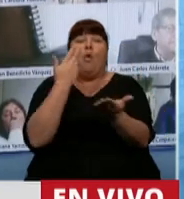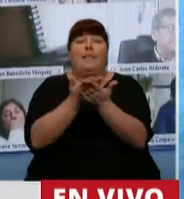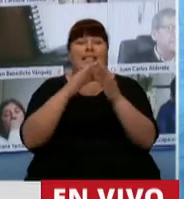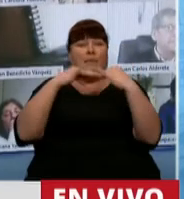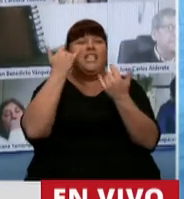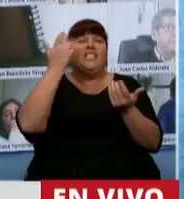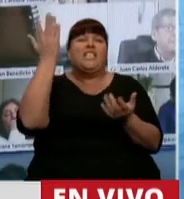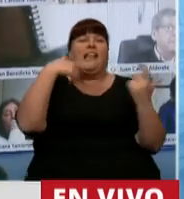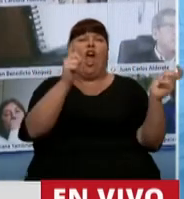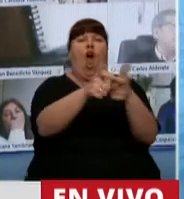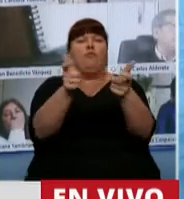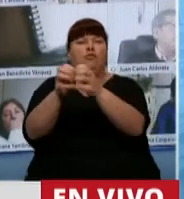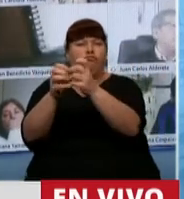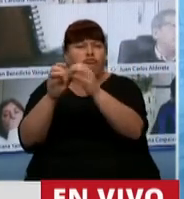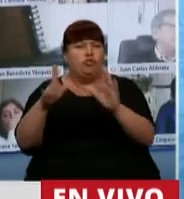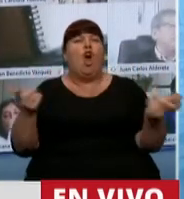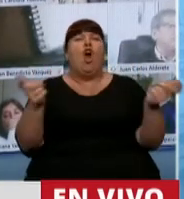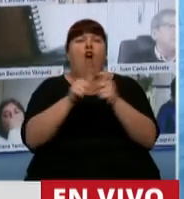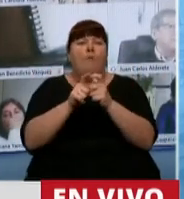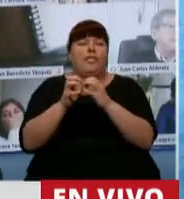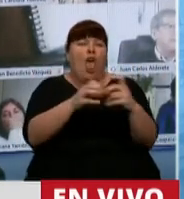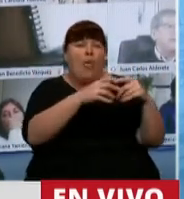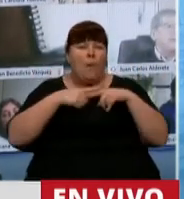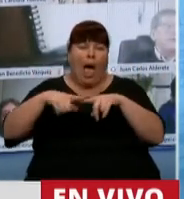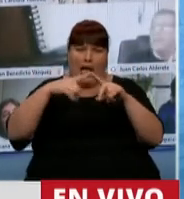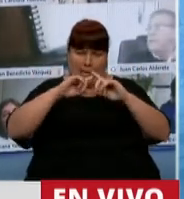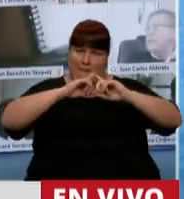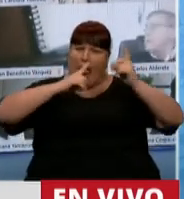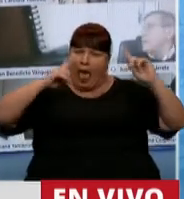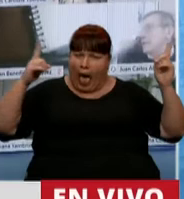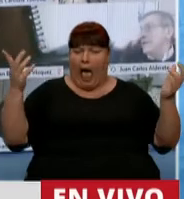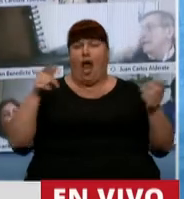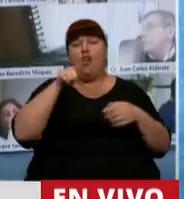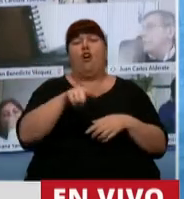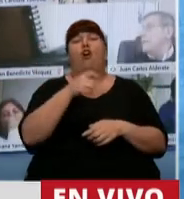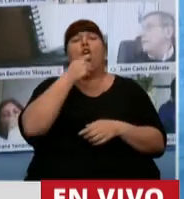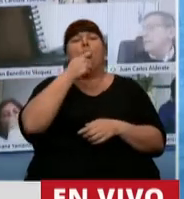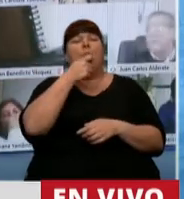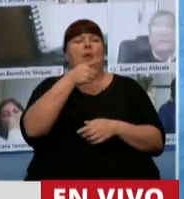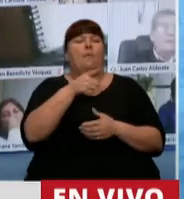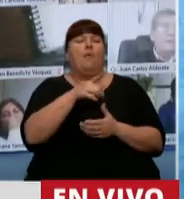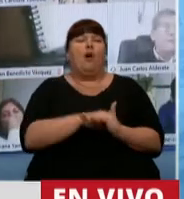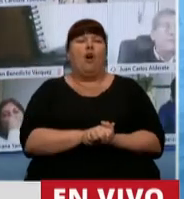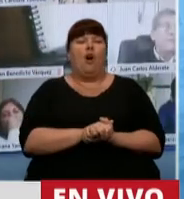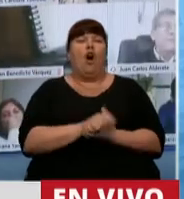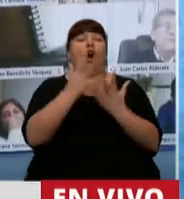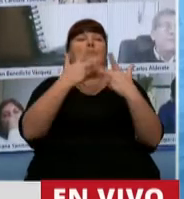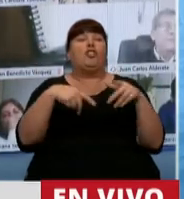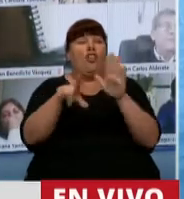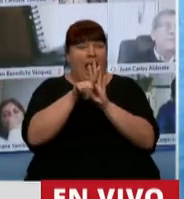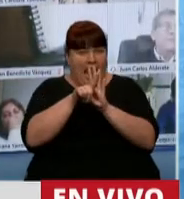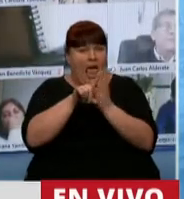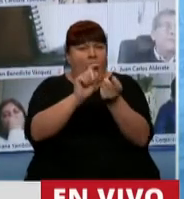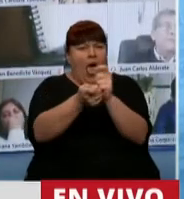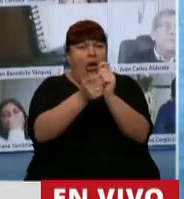recinto han pasado por las comisiones y que en las comisiones se da un debate mucho más extenso en donde los proyectos de ley